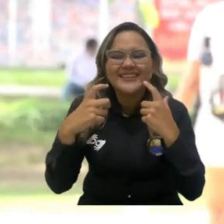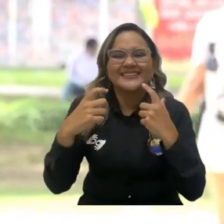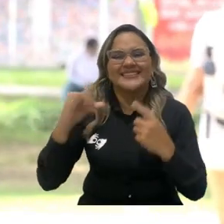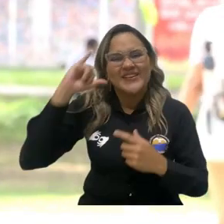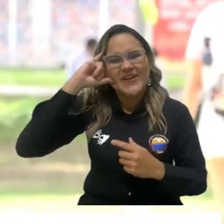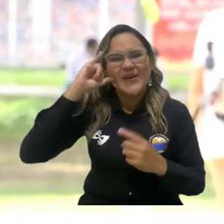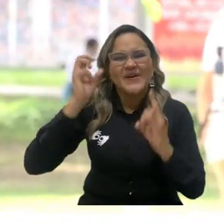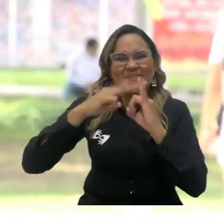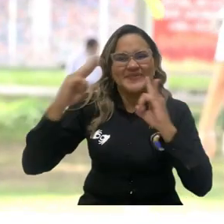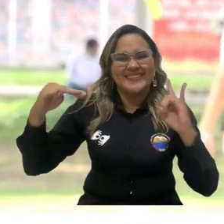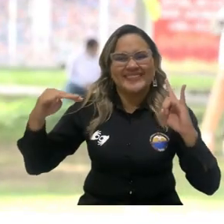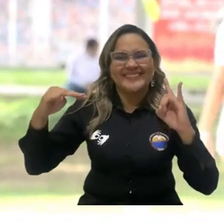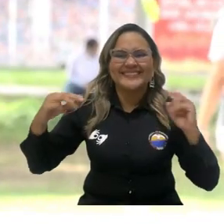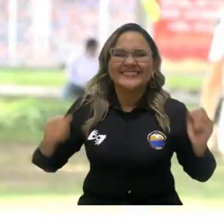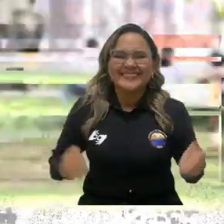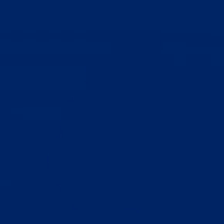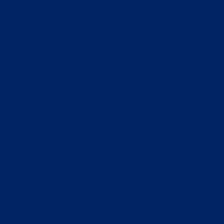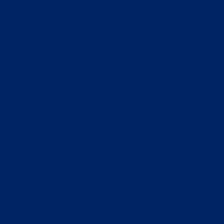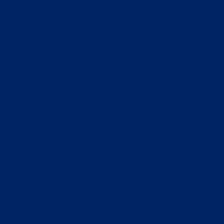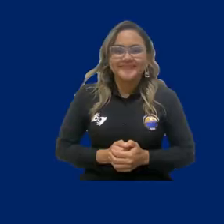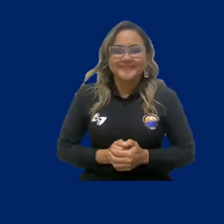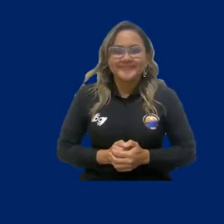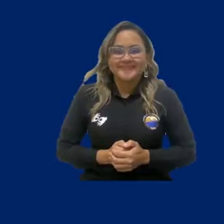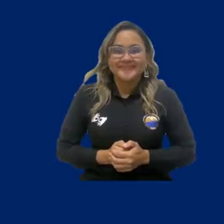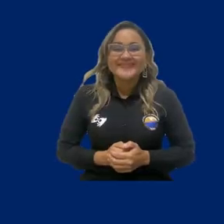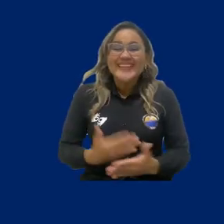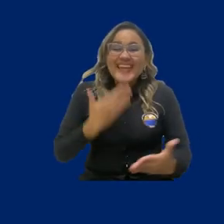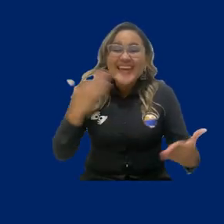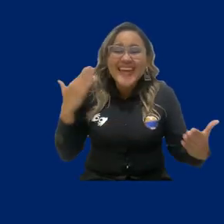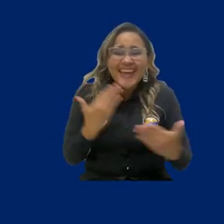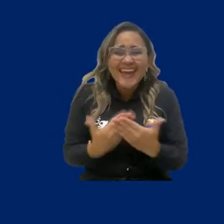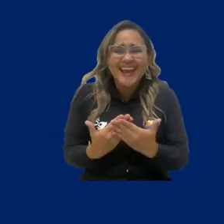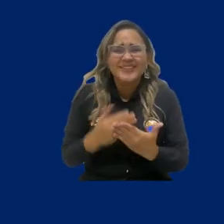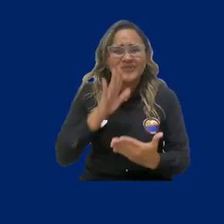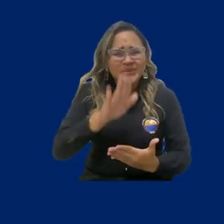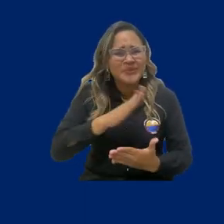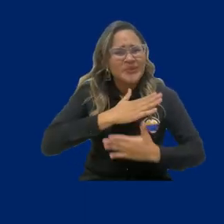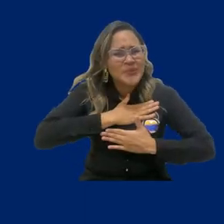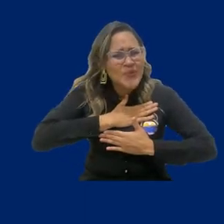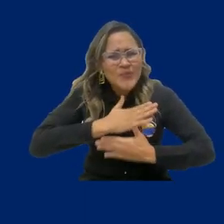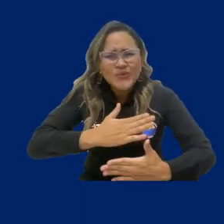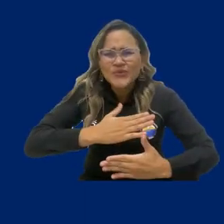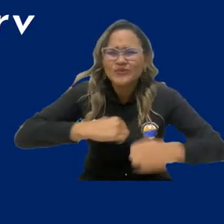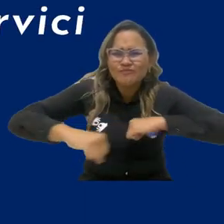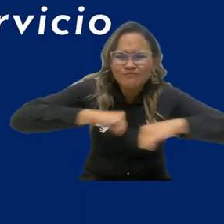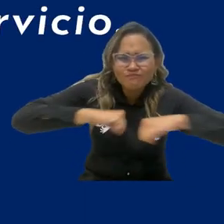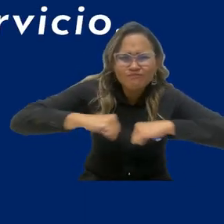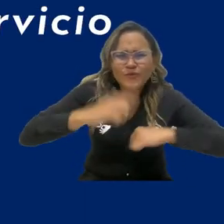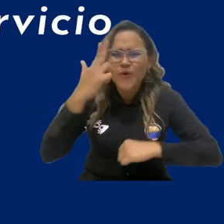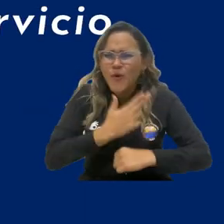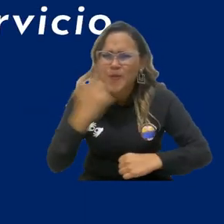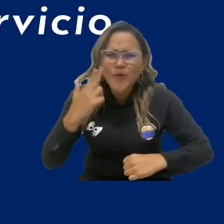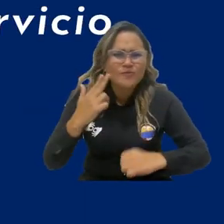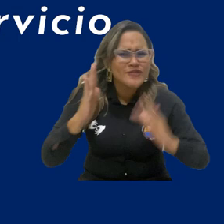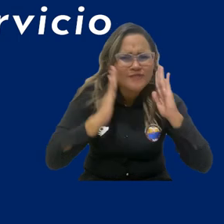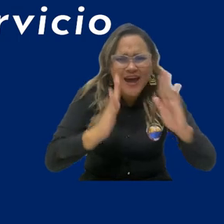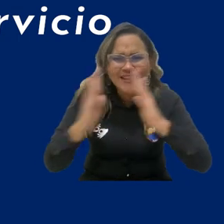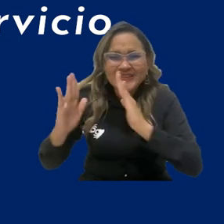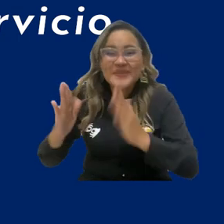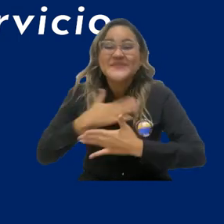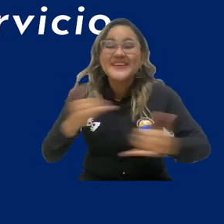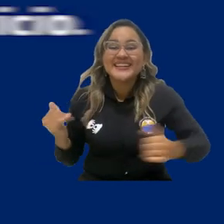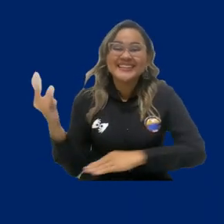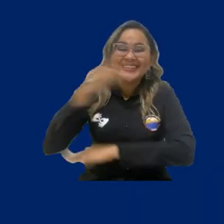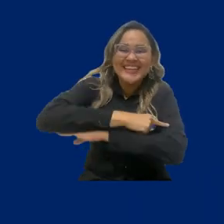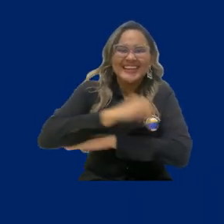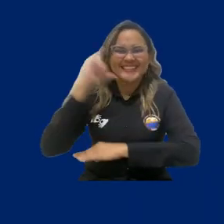orgullosa de ser psicóloga Unimagdalena. Docentes, estudiantes y graduados, gracias por su entrega, compromiso y vocación